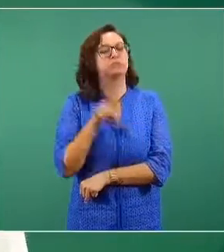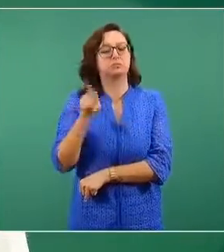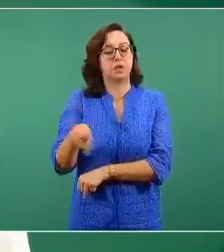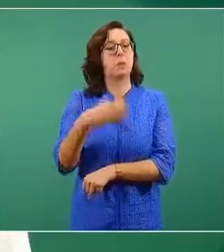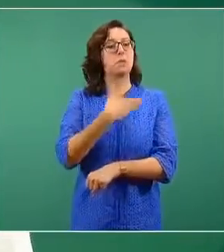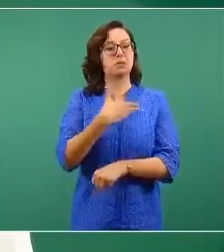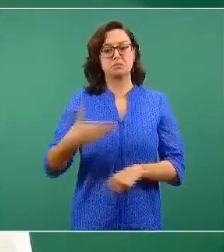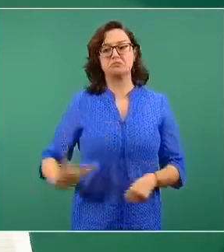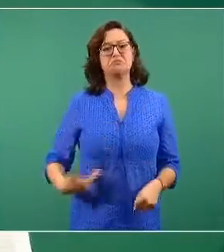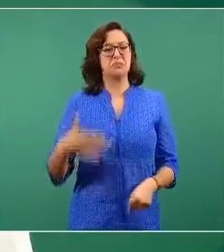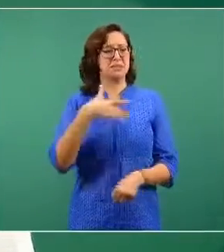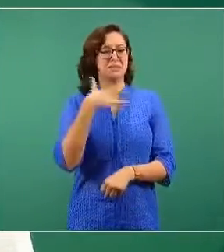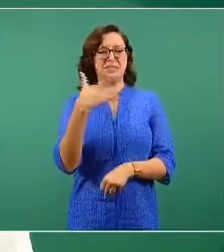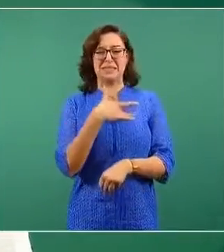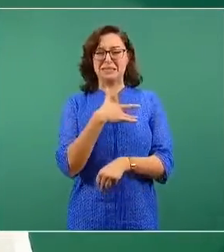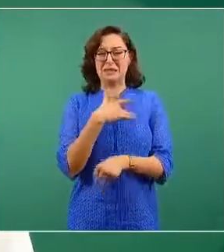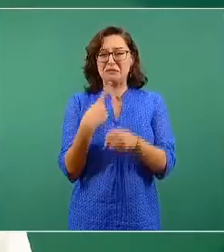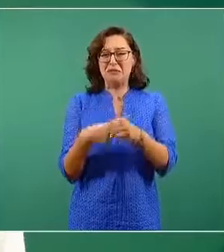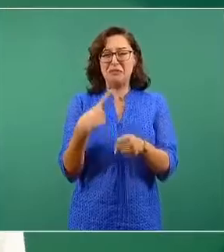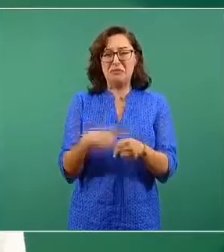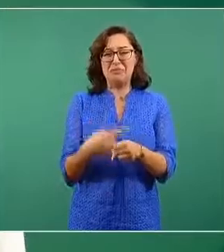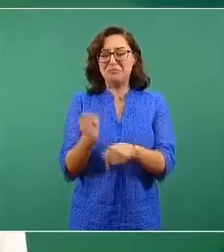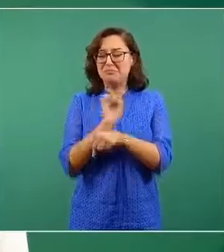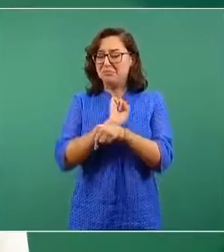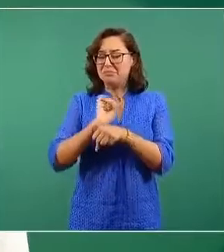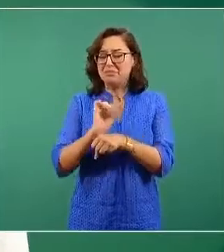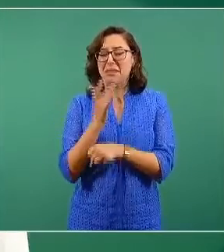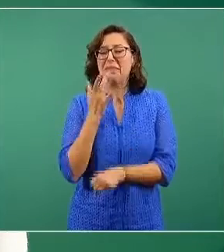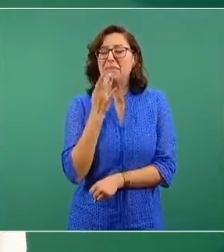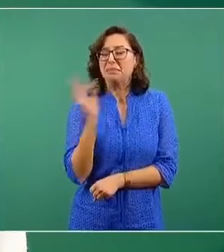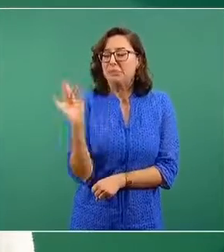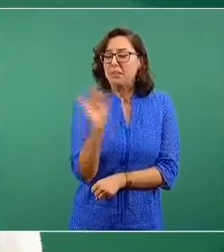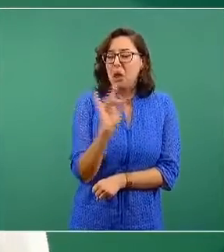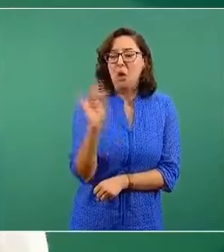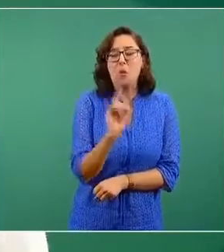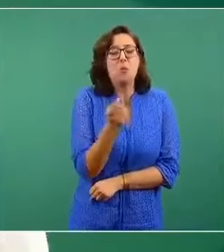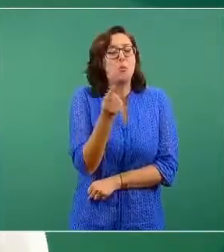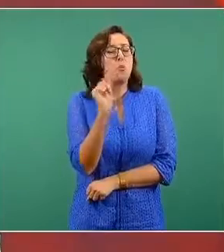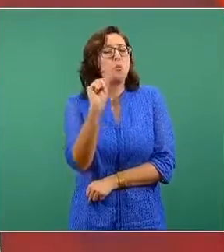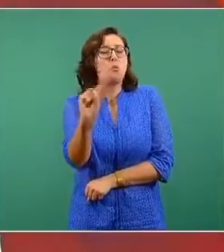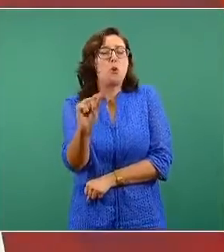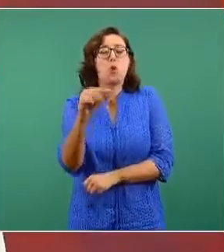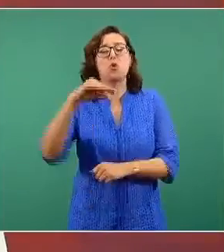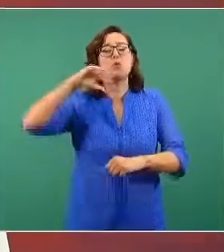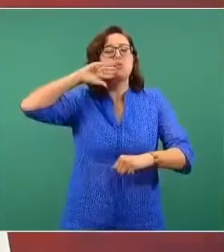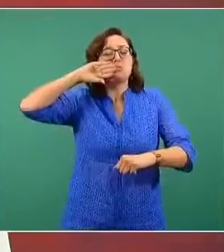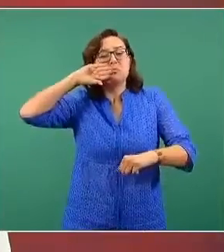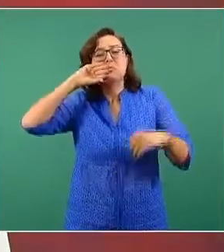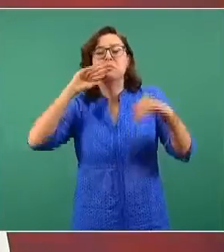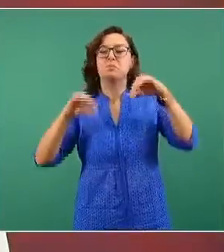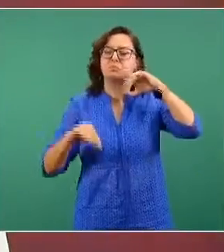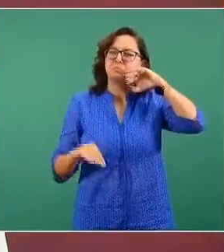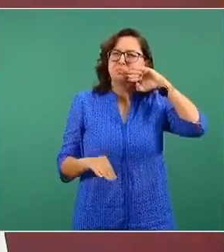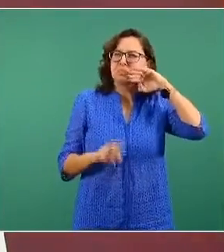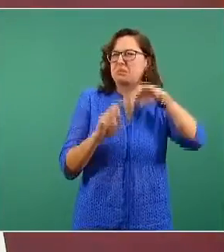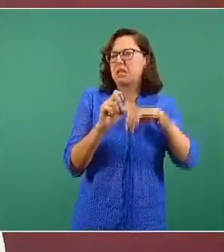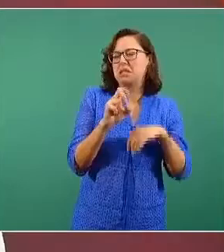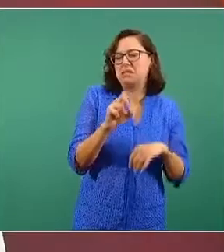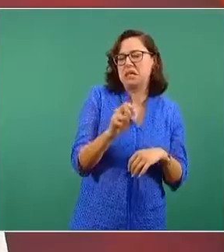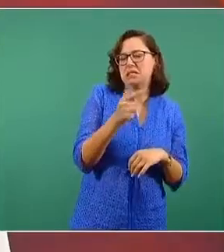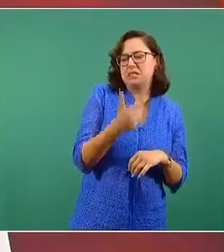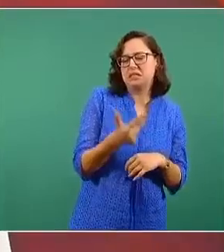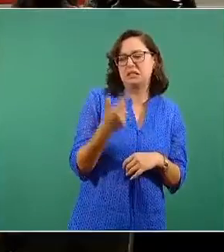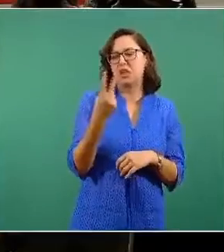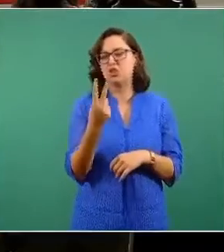sus síntomas son verdaderamente mínimos, tuvo febrícula 37.2 o 37.3 de temperatura, un